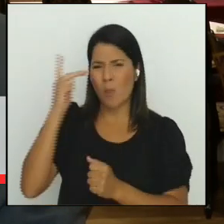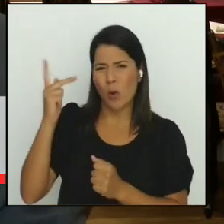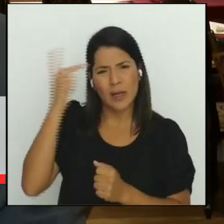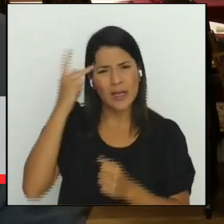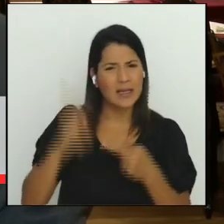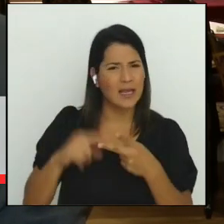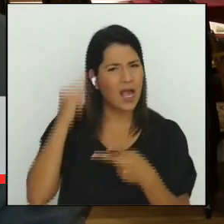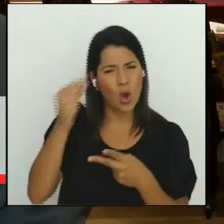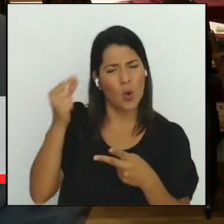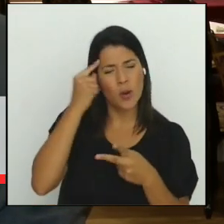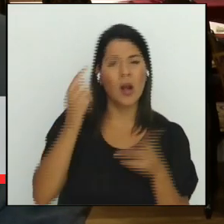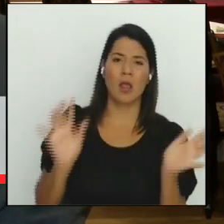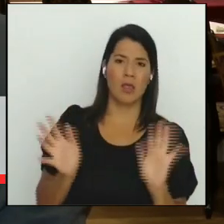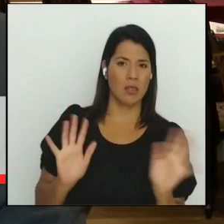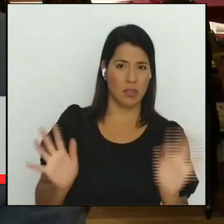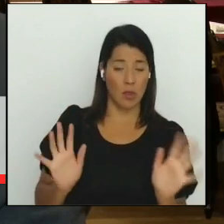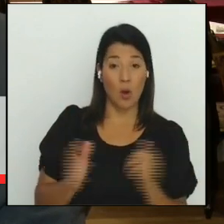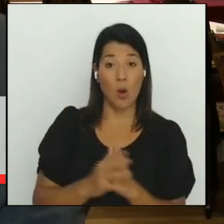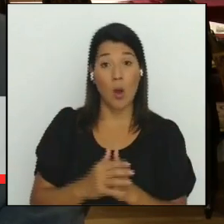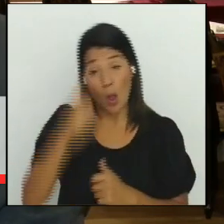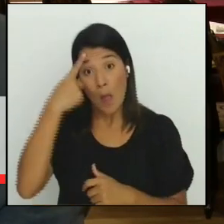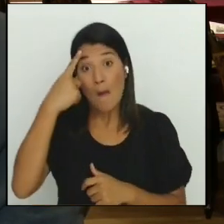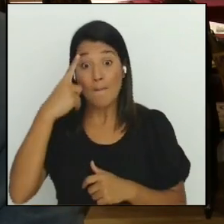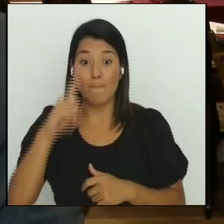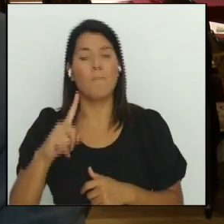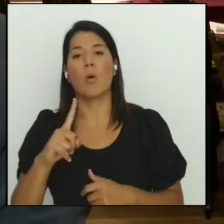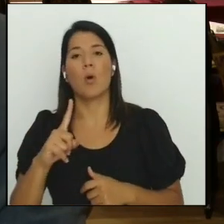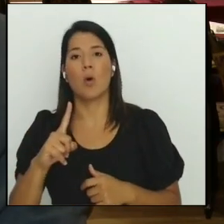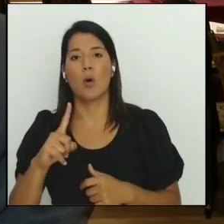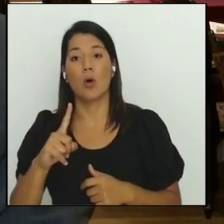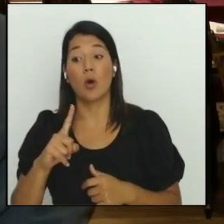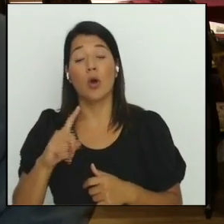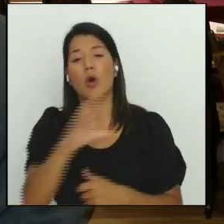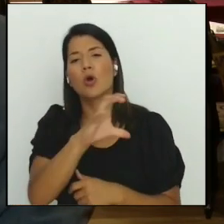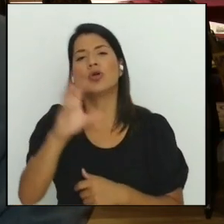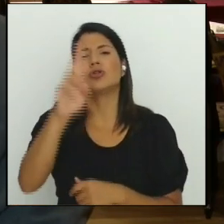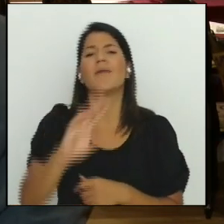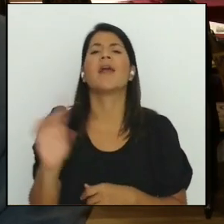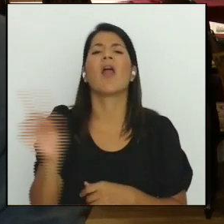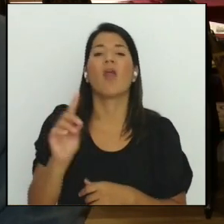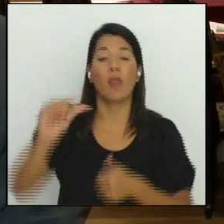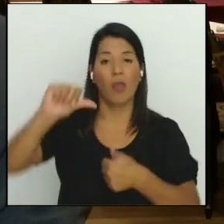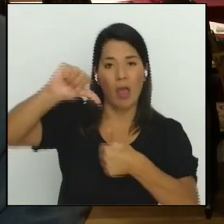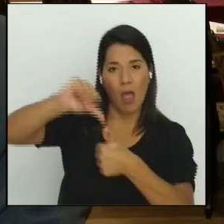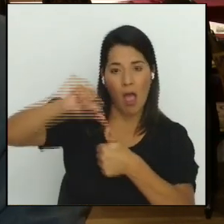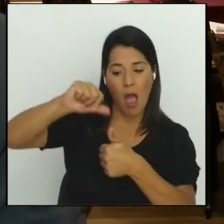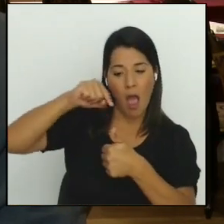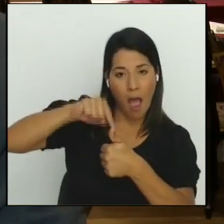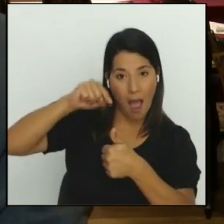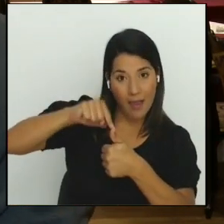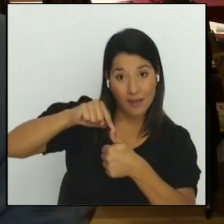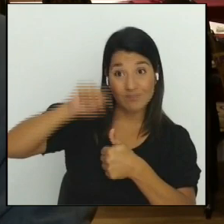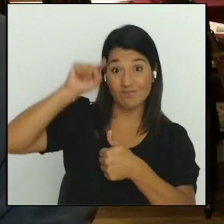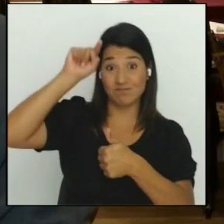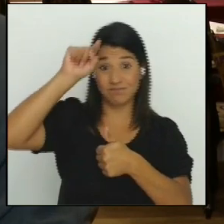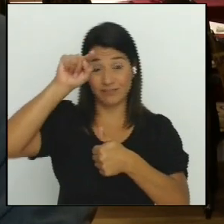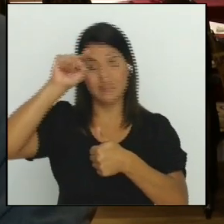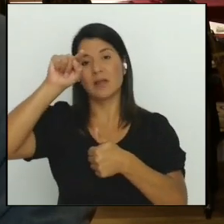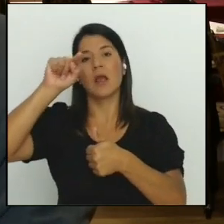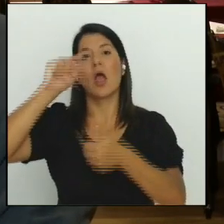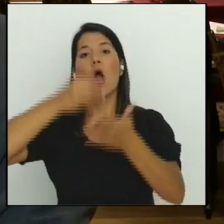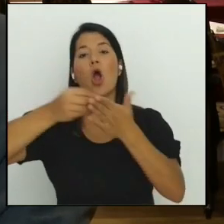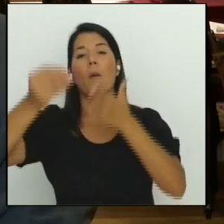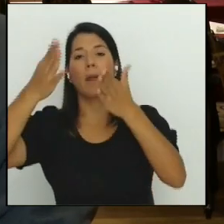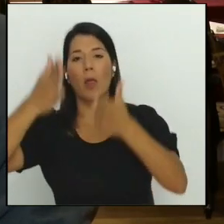Por la posición geográfica de Costa Rica, estamos en medio de los consumidores, los productores y los consumidores. Y de allí que es un